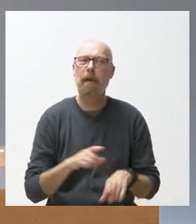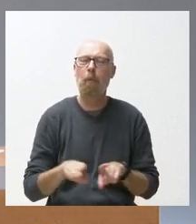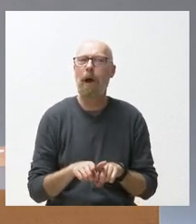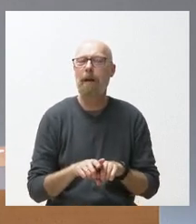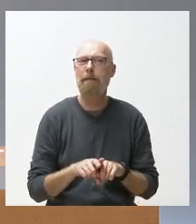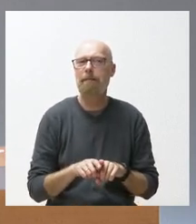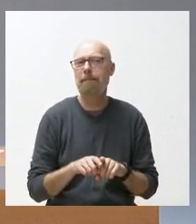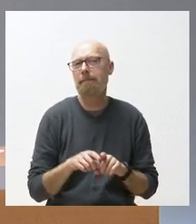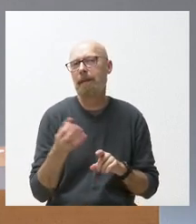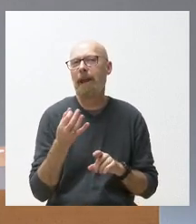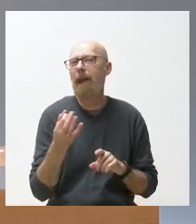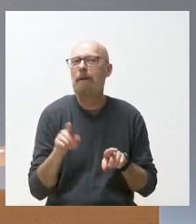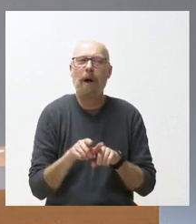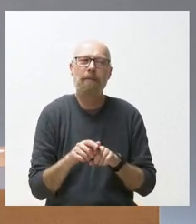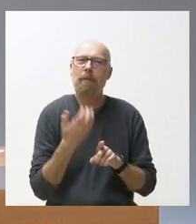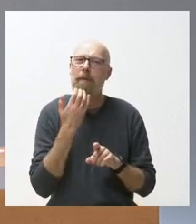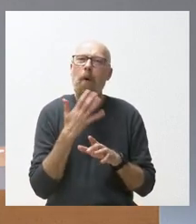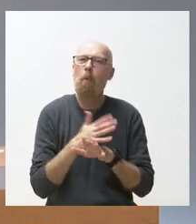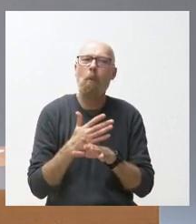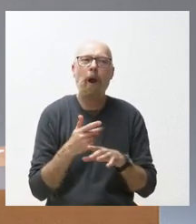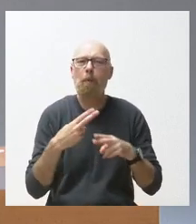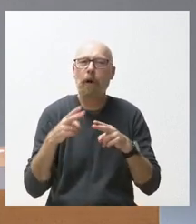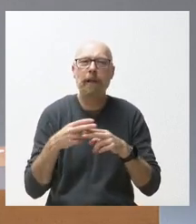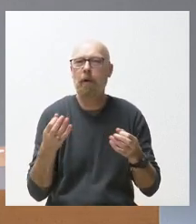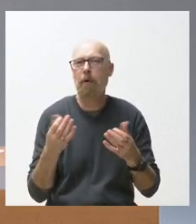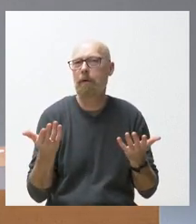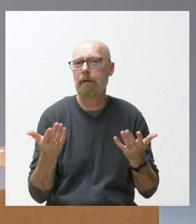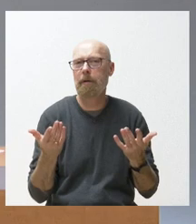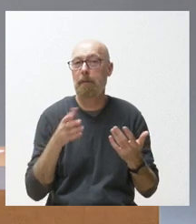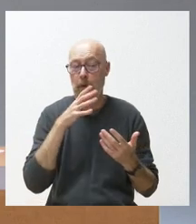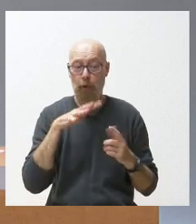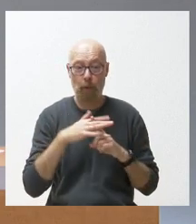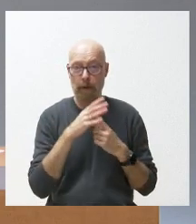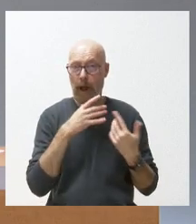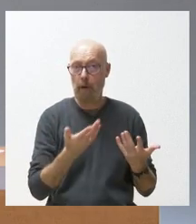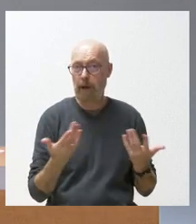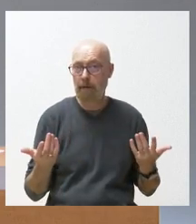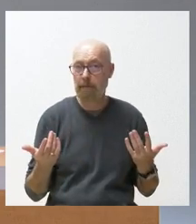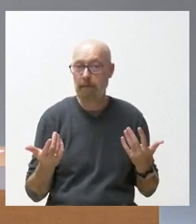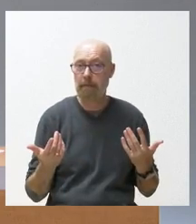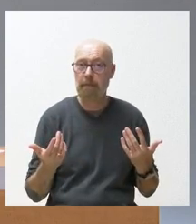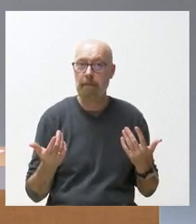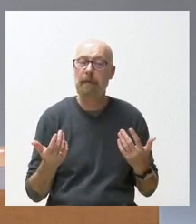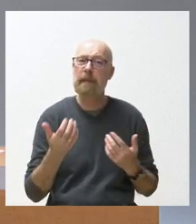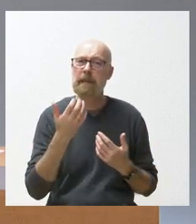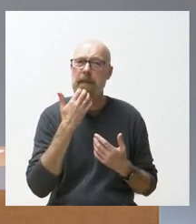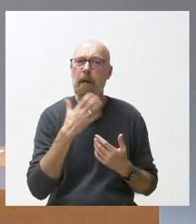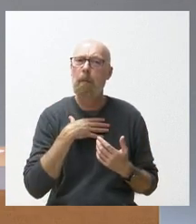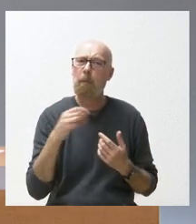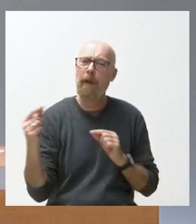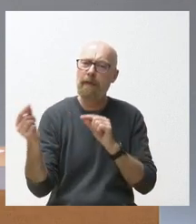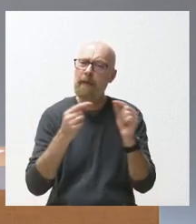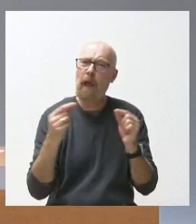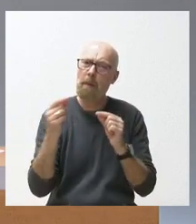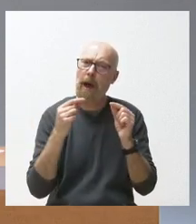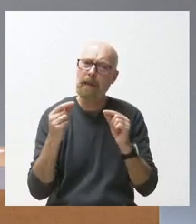político no sé es un momento en el que además estamos viviendo los momentos que estamos viviendo no sé si se ahorraría un poco de debate político